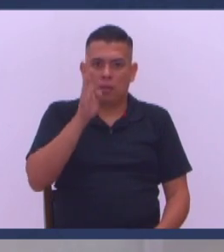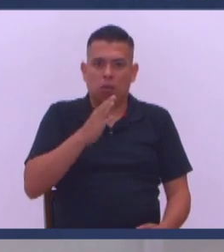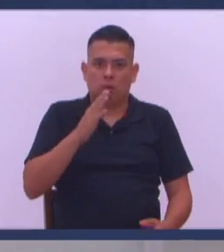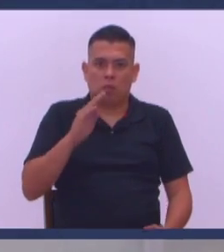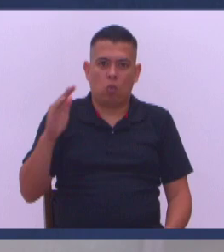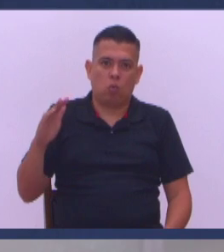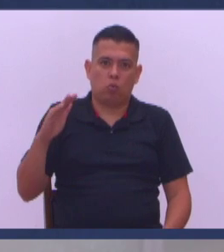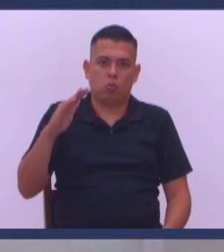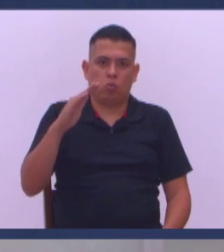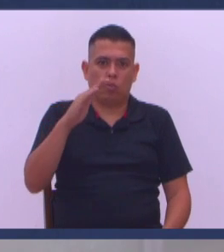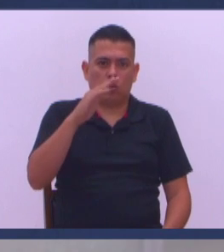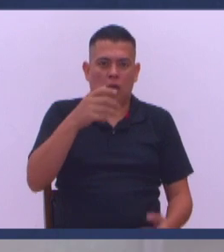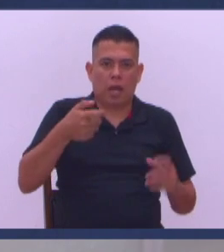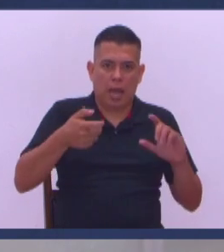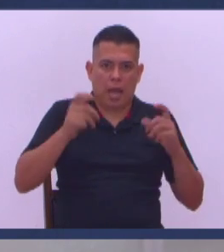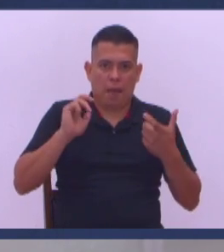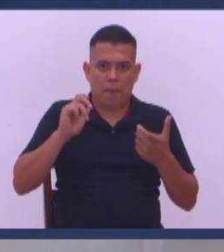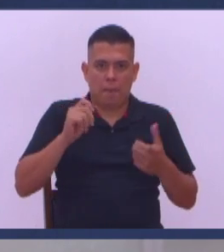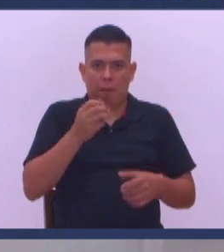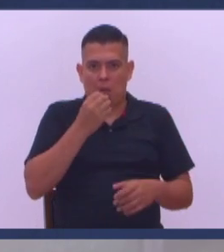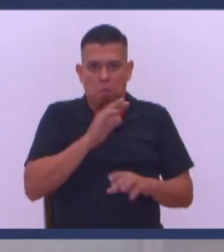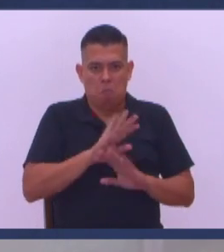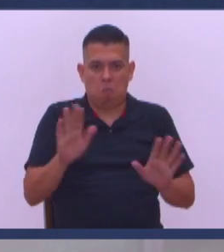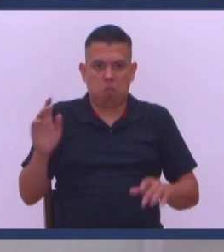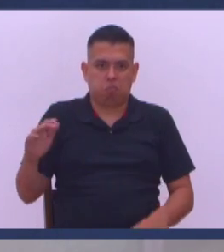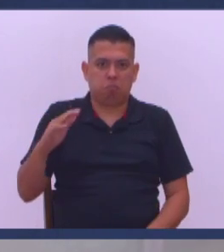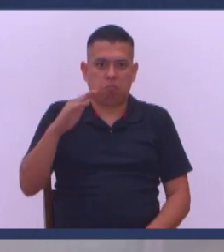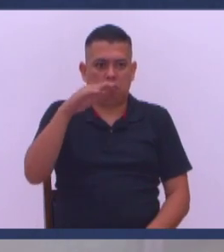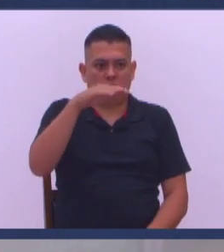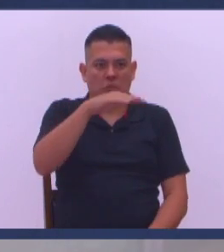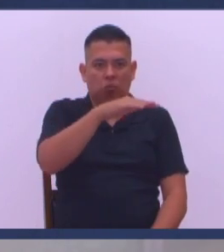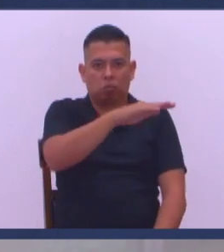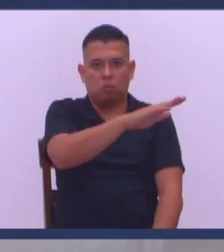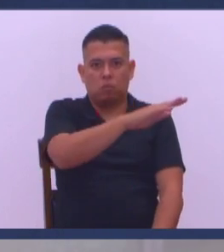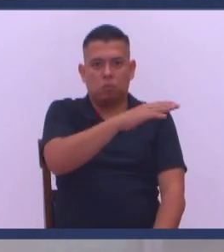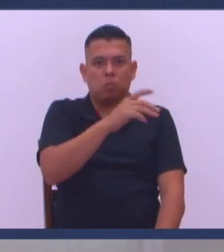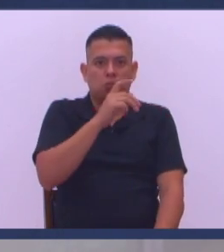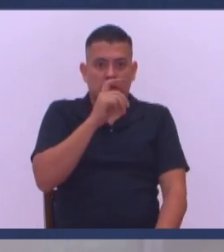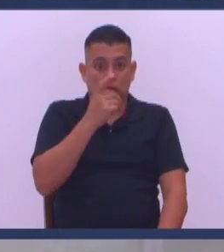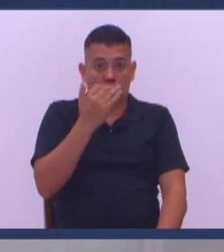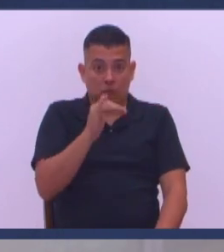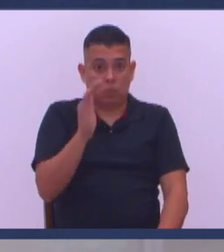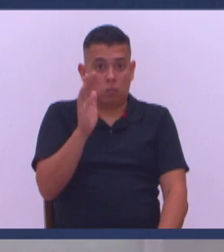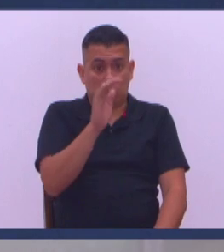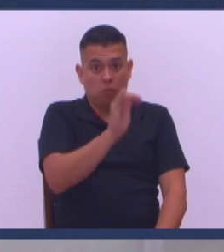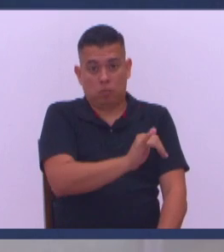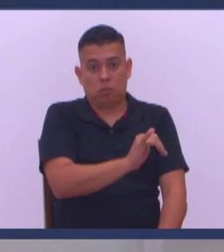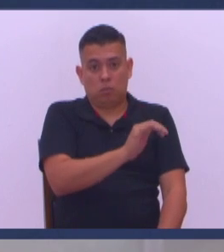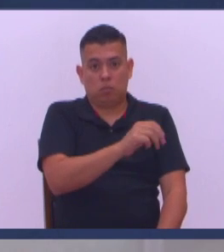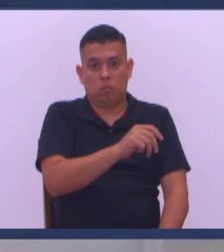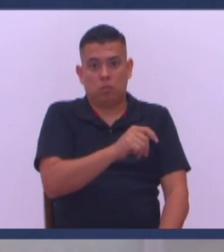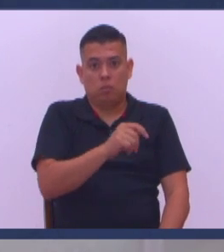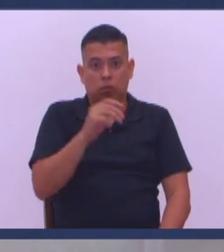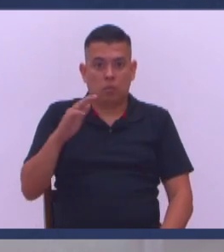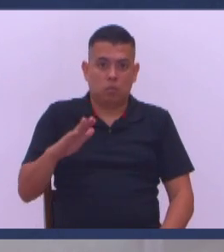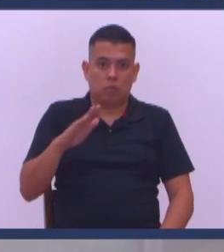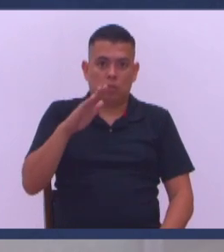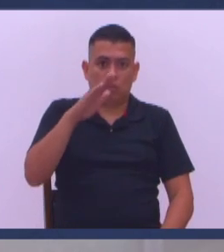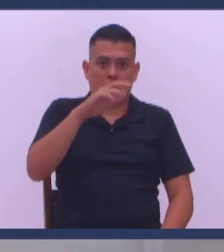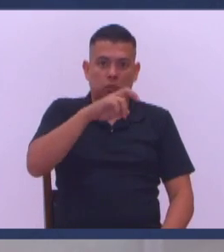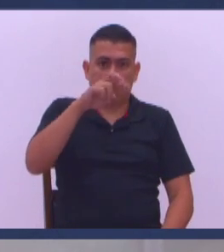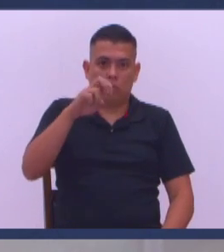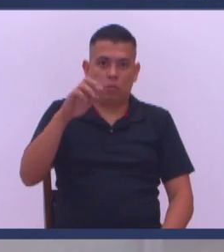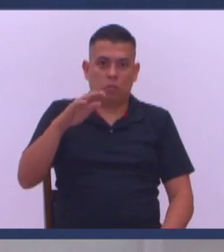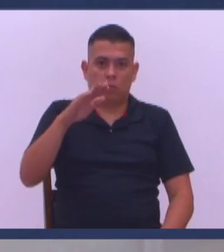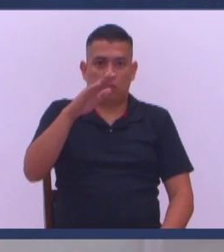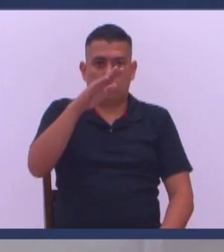Ya va para el aeropuerto Cambiado Desayunado Y listo Al llegar al aeropuerto Me dice Papi ya estoy aquí A la hora de despegar El avión Papi